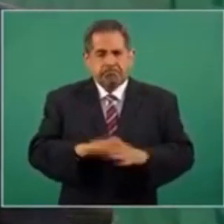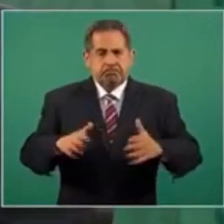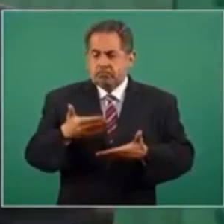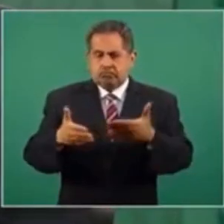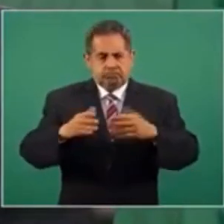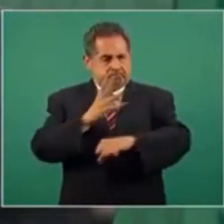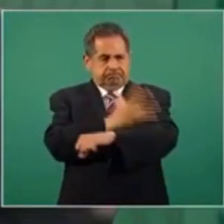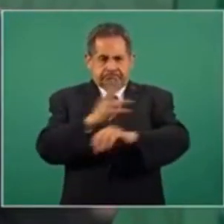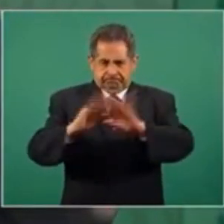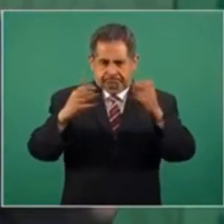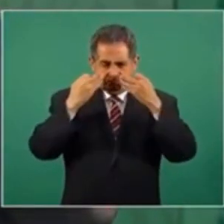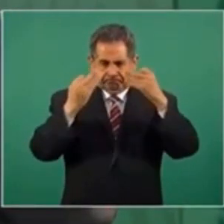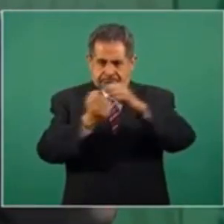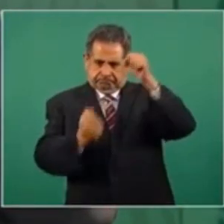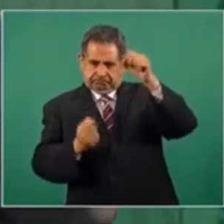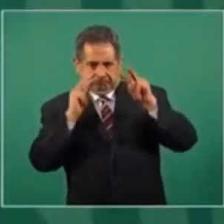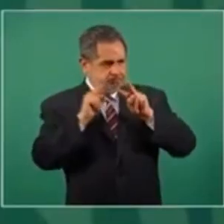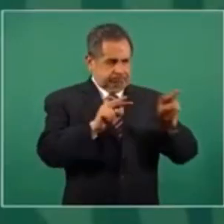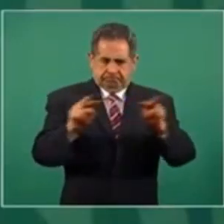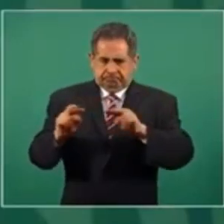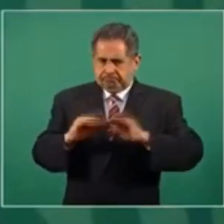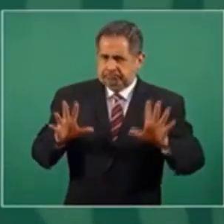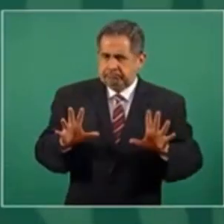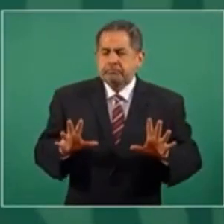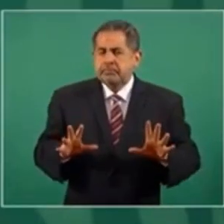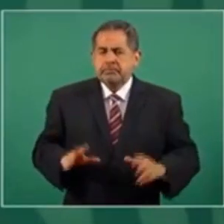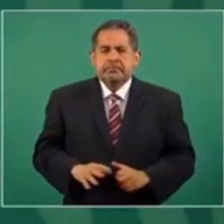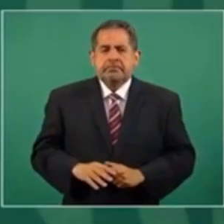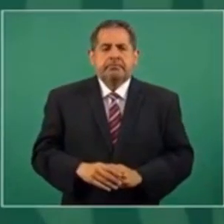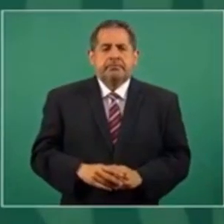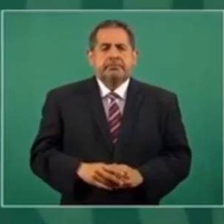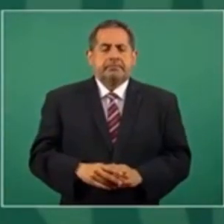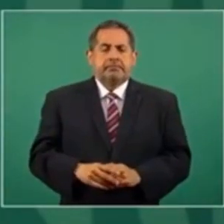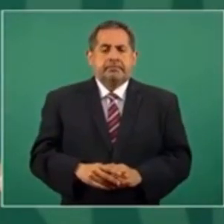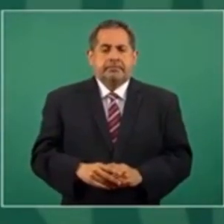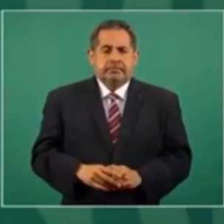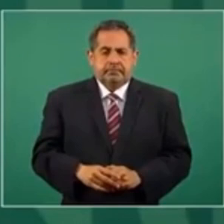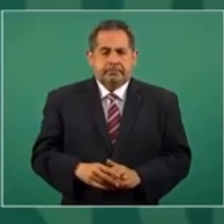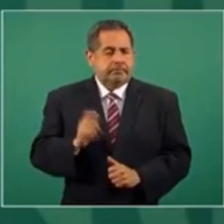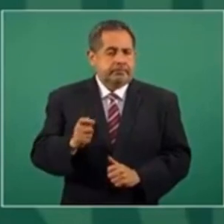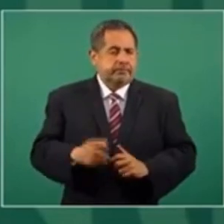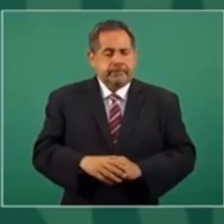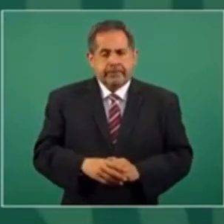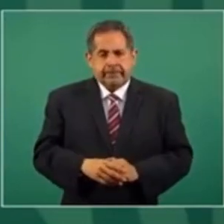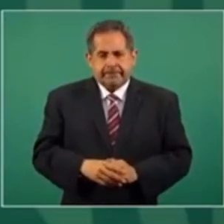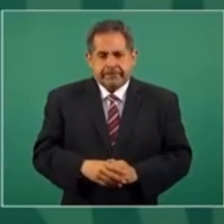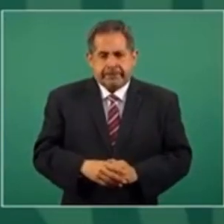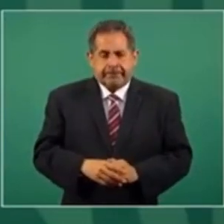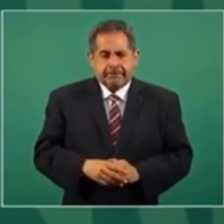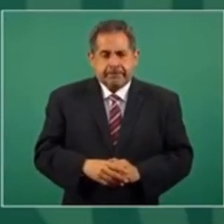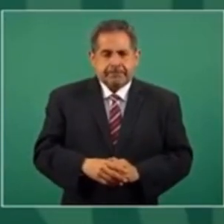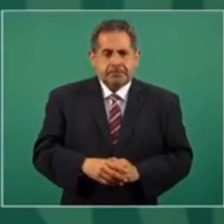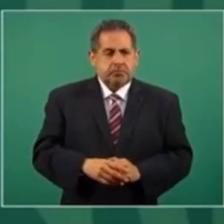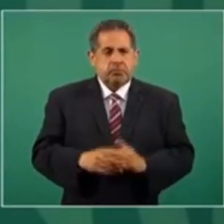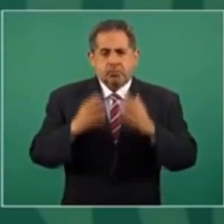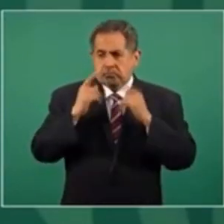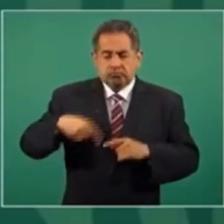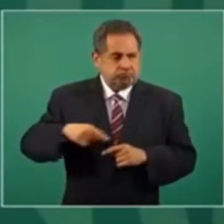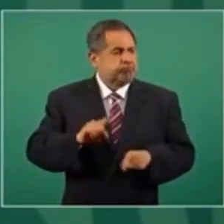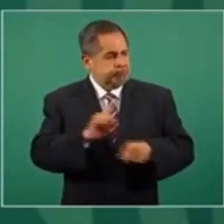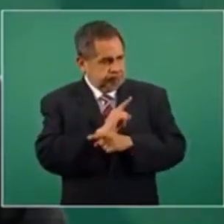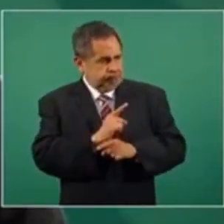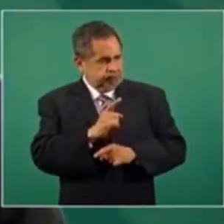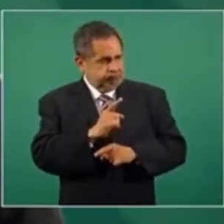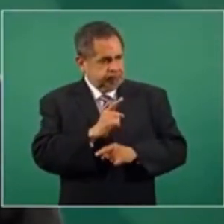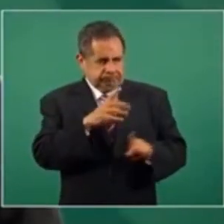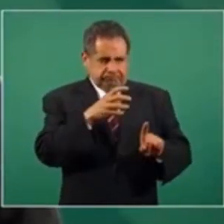Ahora todo es transparente, no hay persecución para nadie,